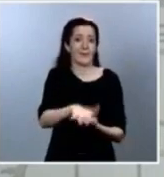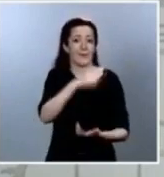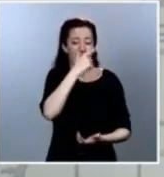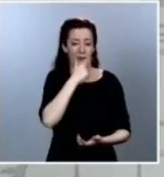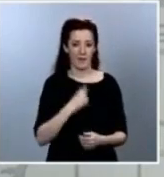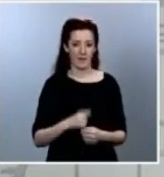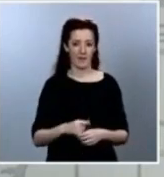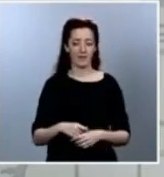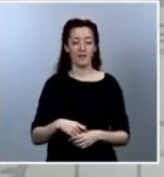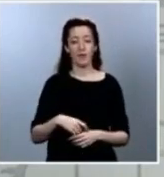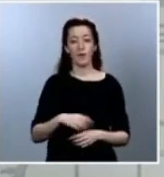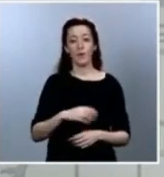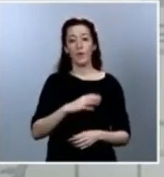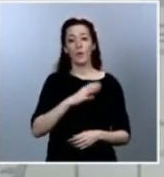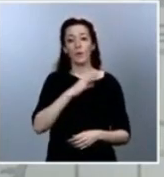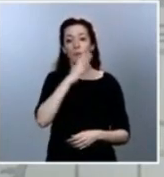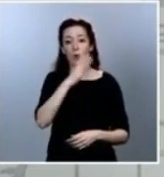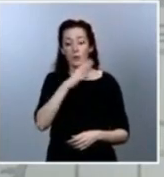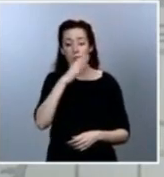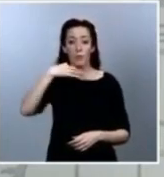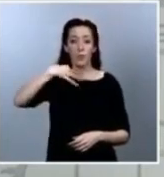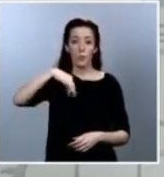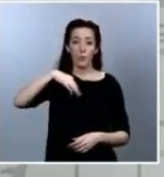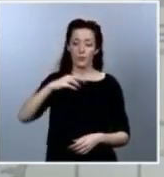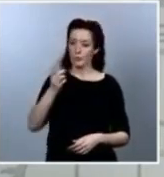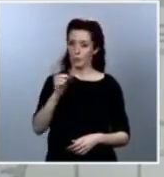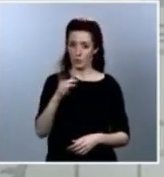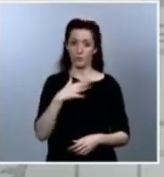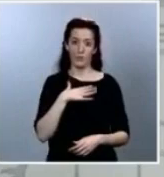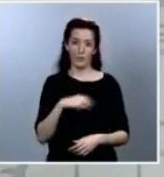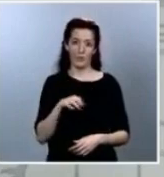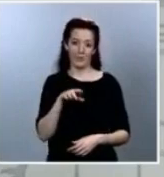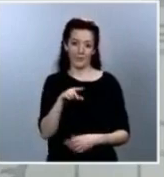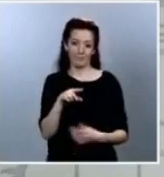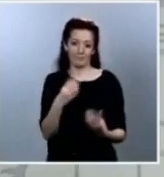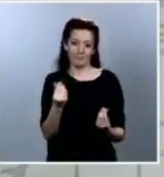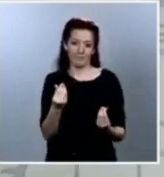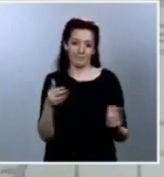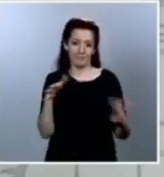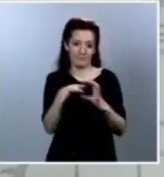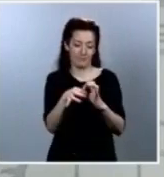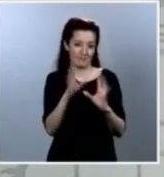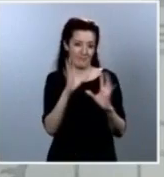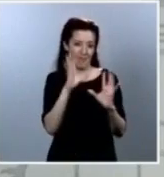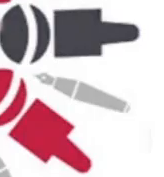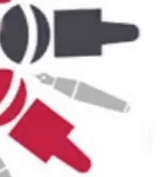existir una correlación directa entre una cosa y la otra. Y me parece además razonable esta apreciación.